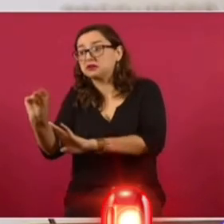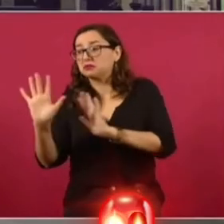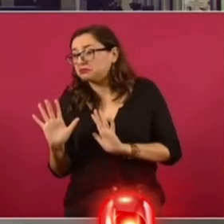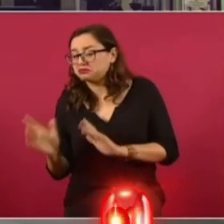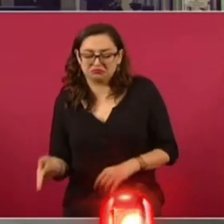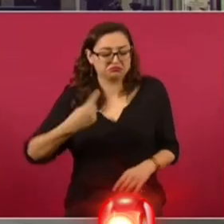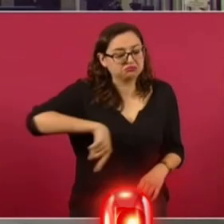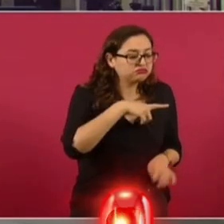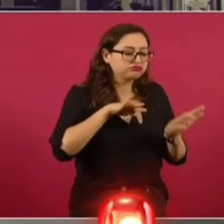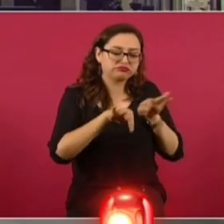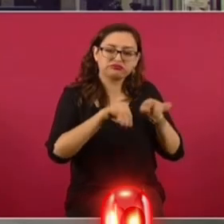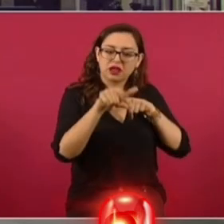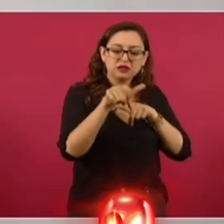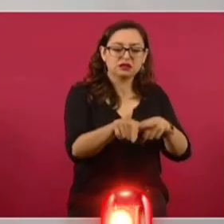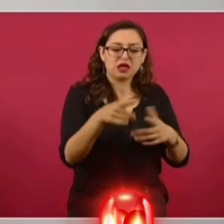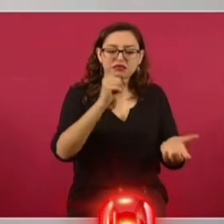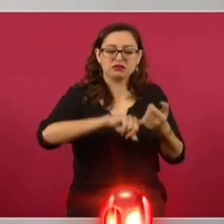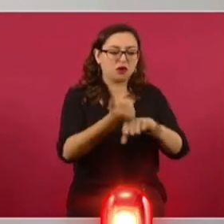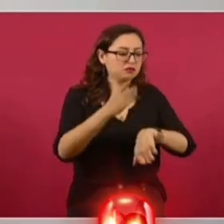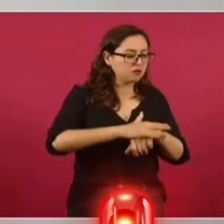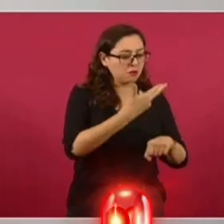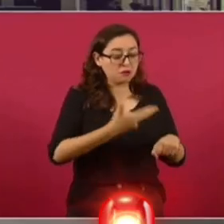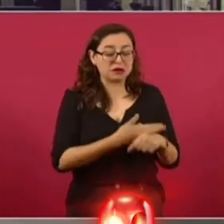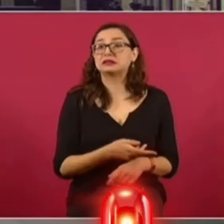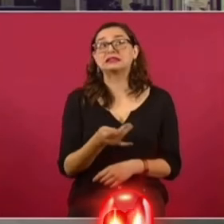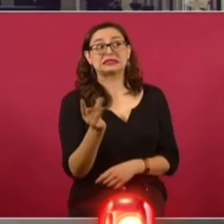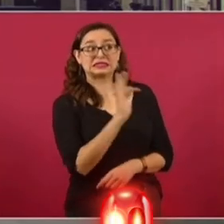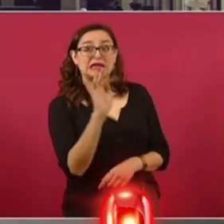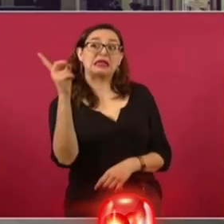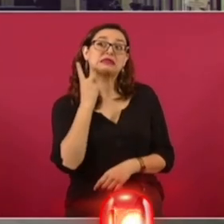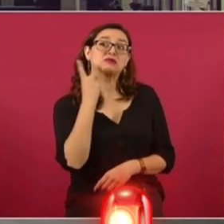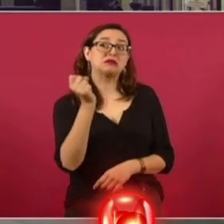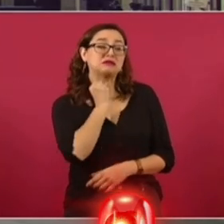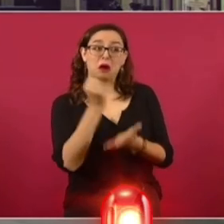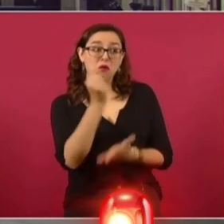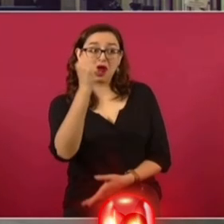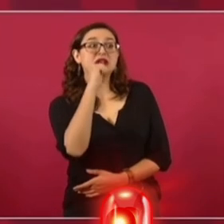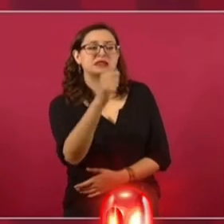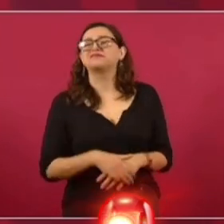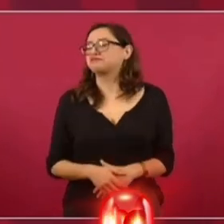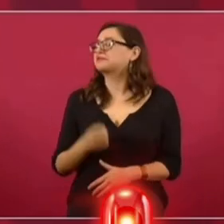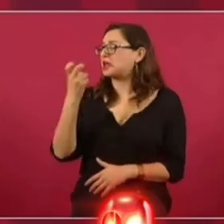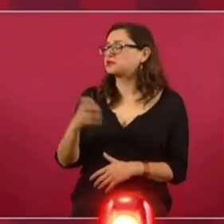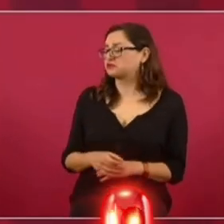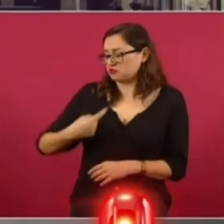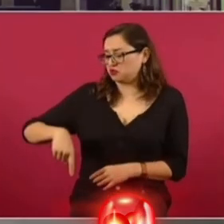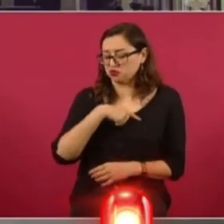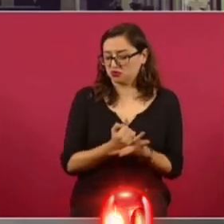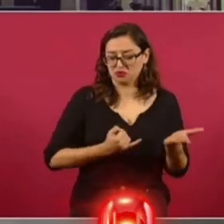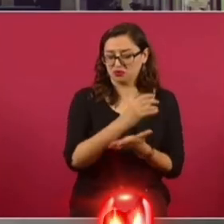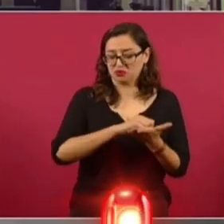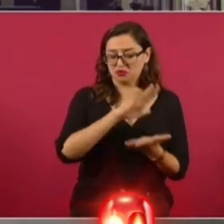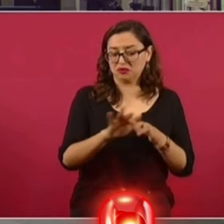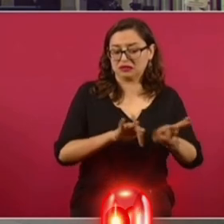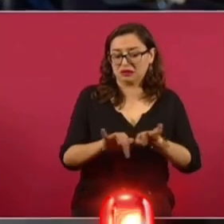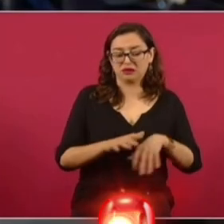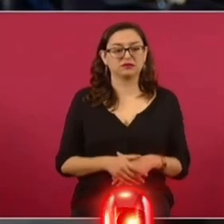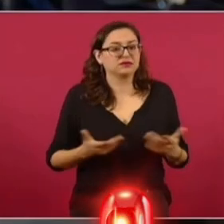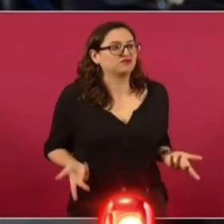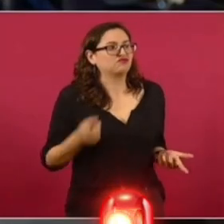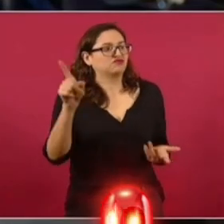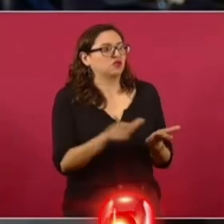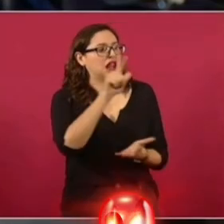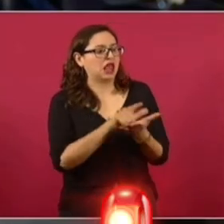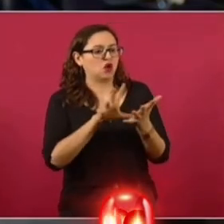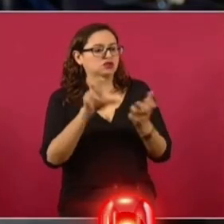lo podamos hacer en lo administrativo. Por si no pasa, de todas maneras queda así. si no pasa, de todas maneras va a quedar así. ¿Y en qué sentido entonces tendría la reforma en el legislativo?